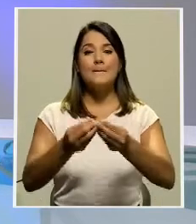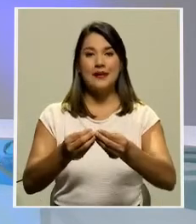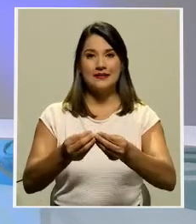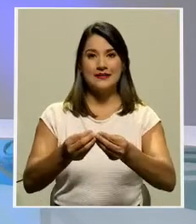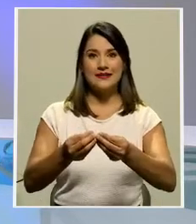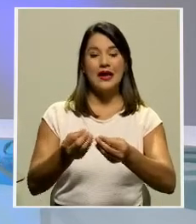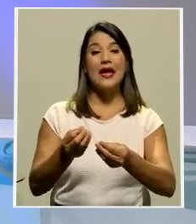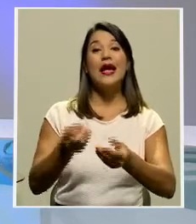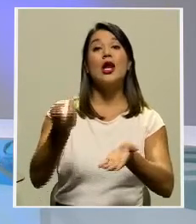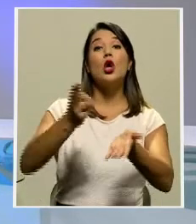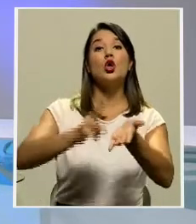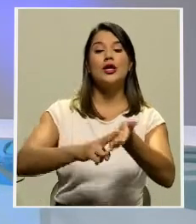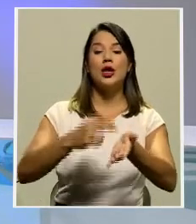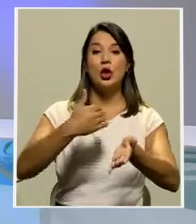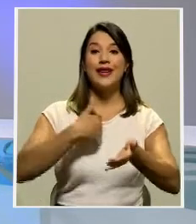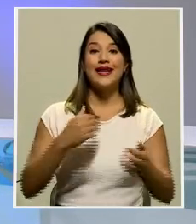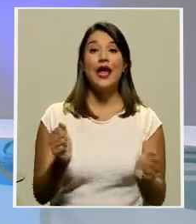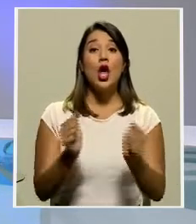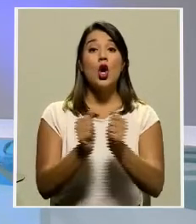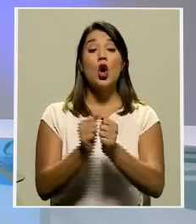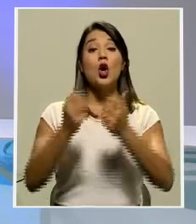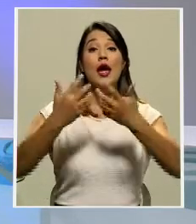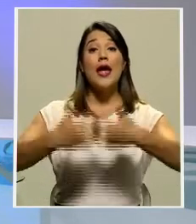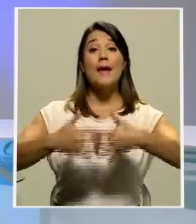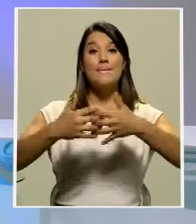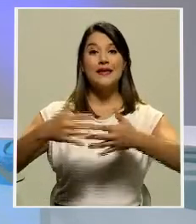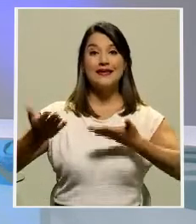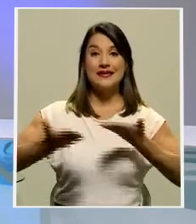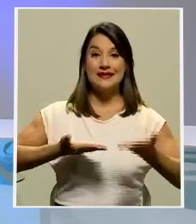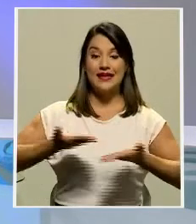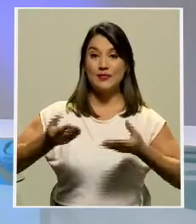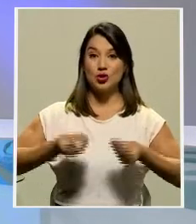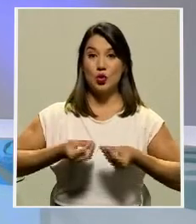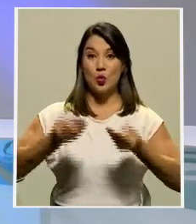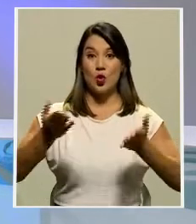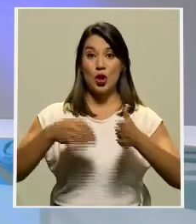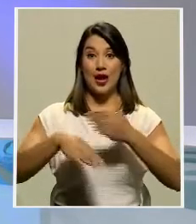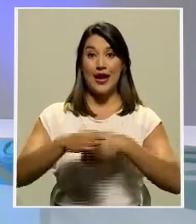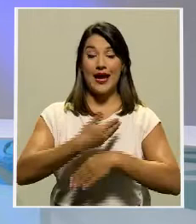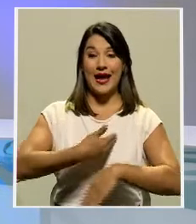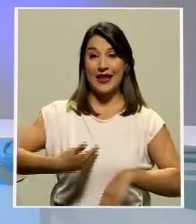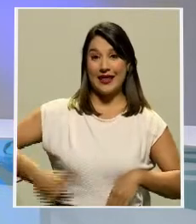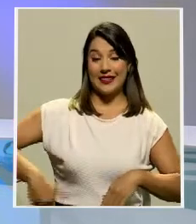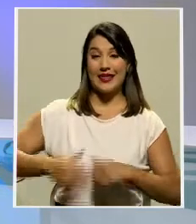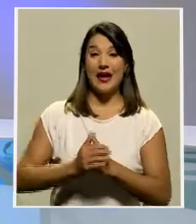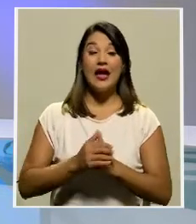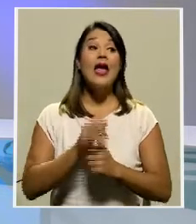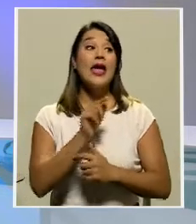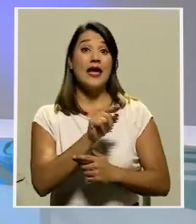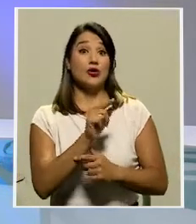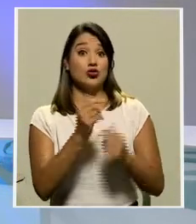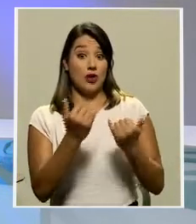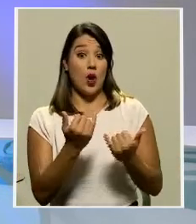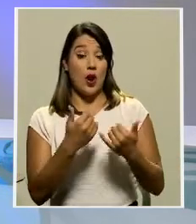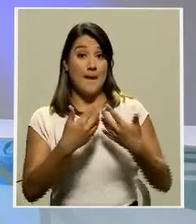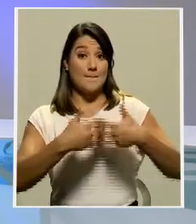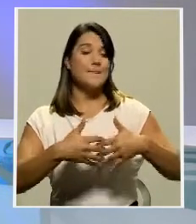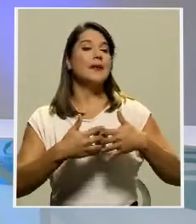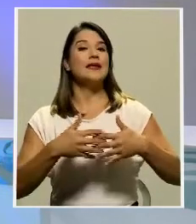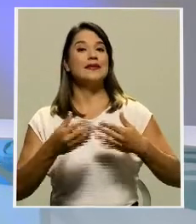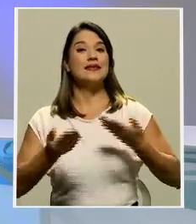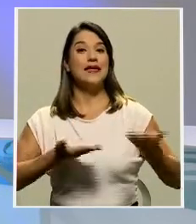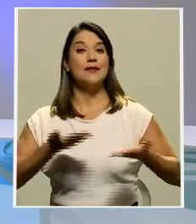prorrogar el contrato que tiene con la empresa de servicios públicos de heredia quien les ofrece el servicio de